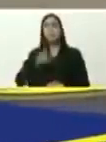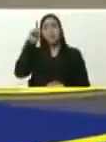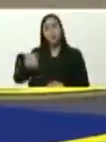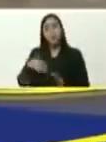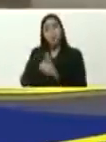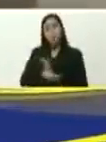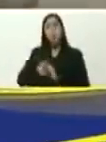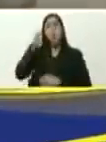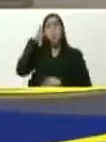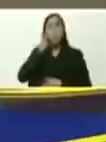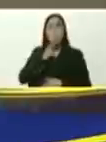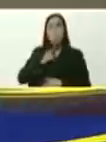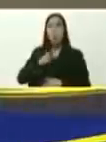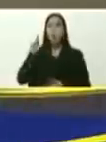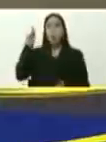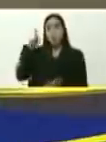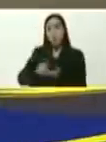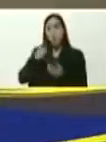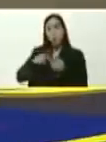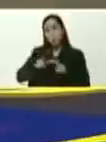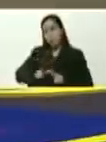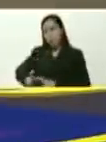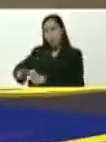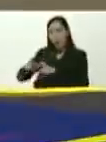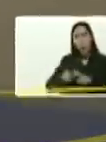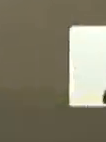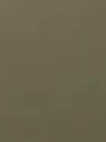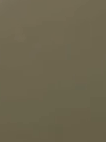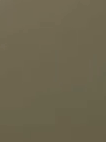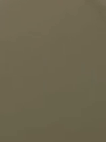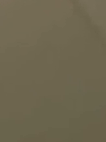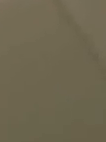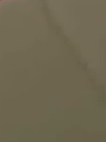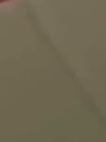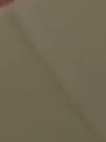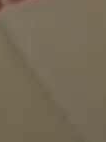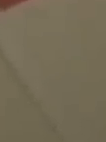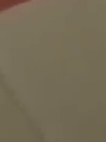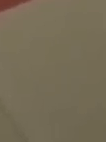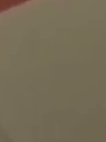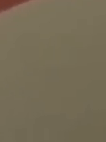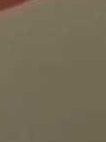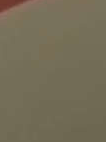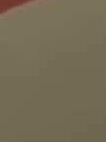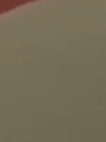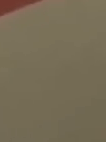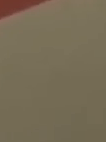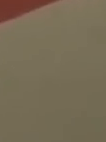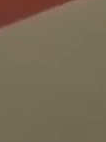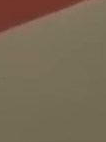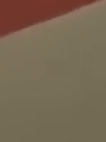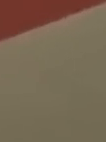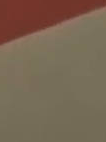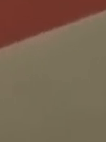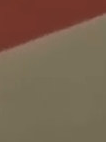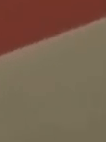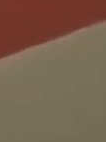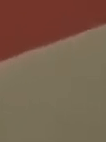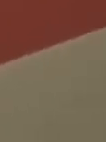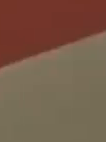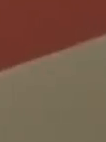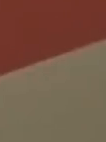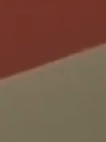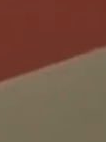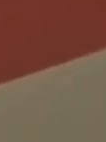en Baruta, dando obras de salud nuevas, y hoy, nuevamente, usted nos está ayudando, pues con camiones de basura, con autobuses, y